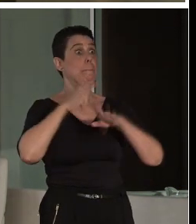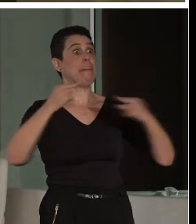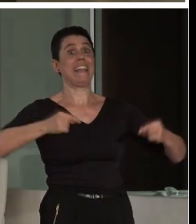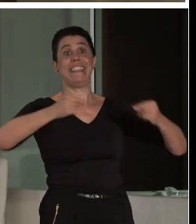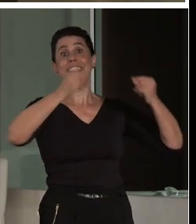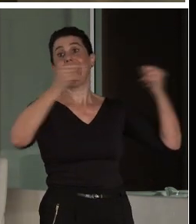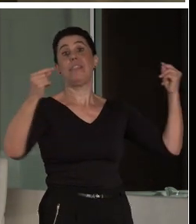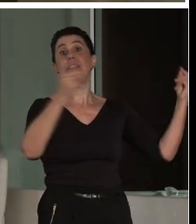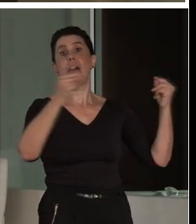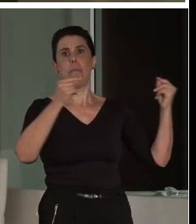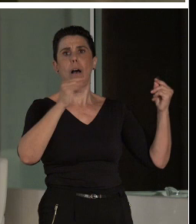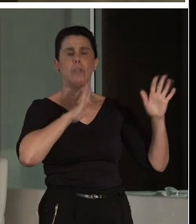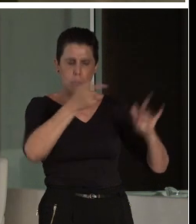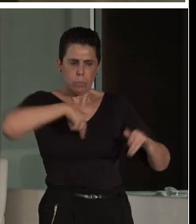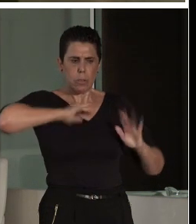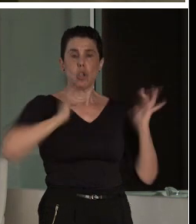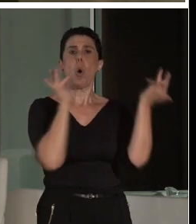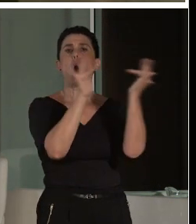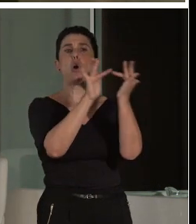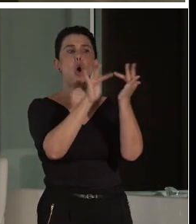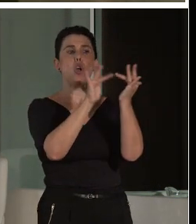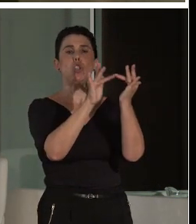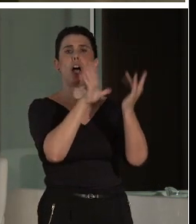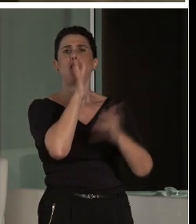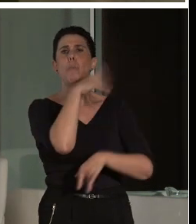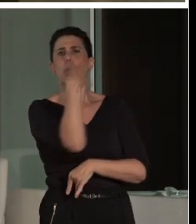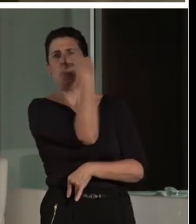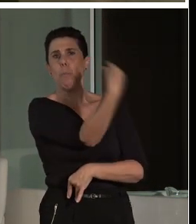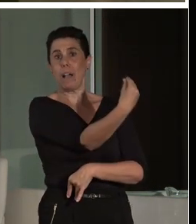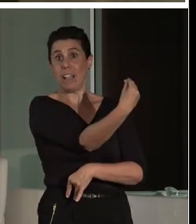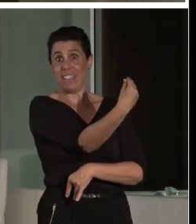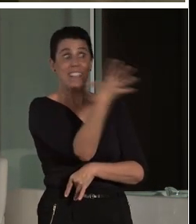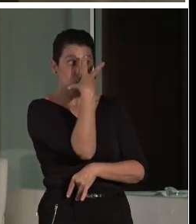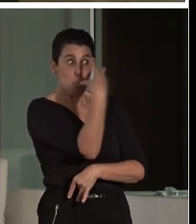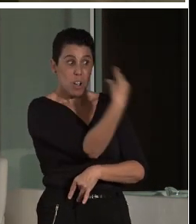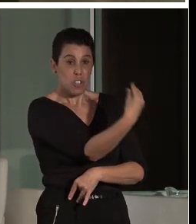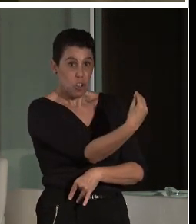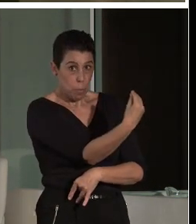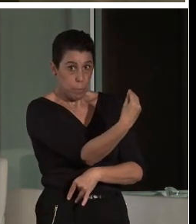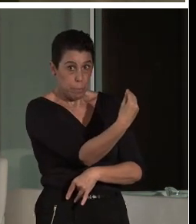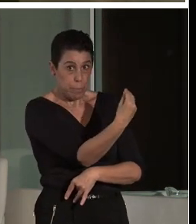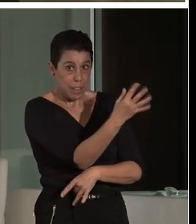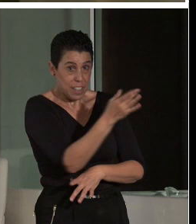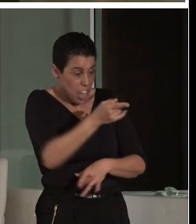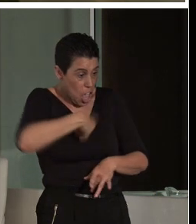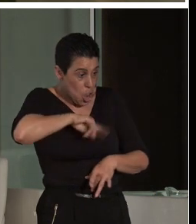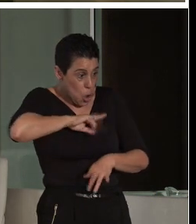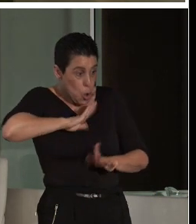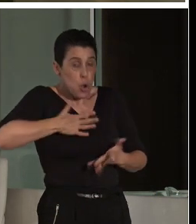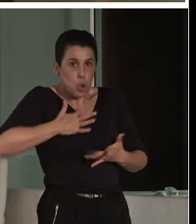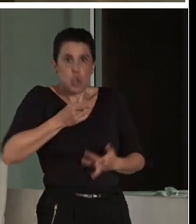muy buen contacto con ellos, porque ellos han entendido que somos su corrector necesario,